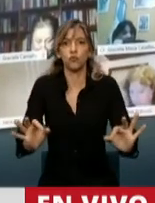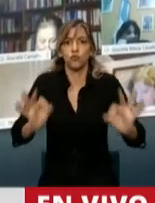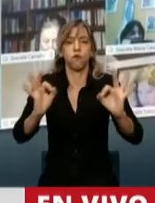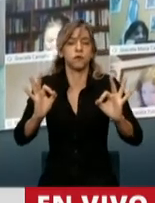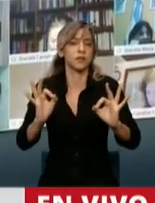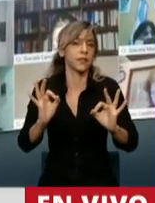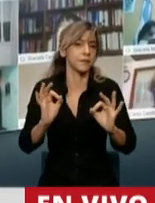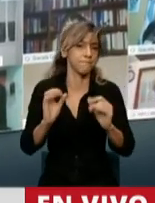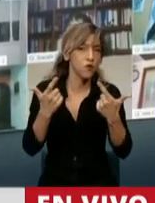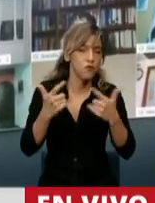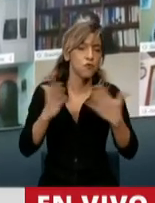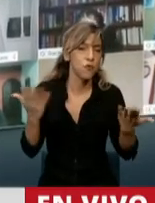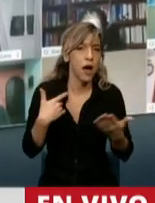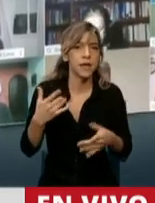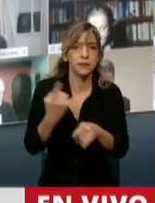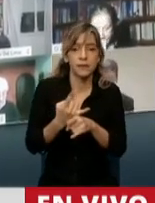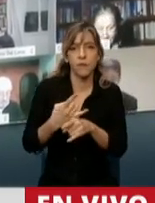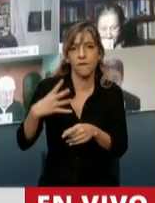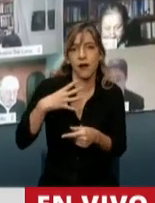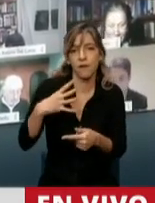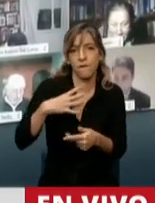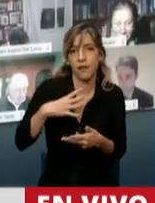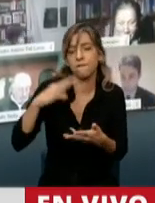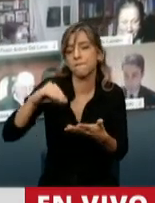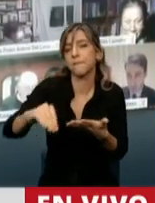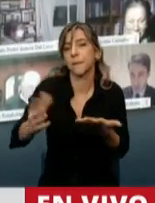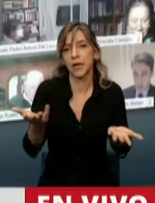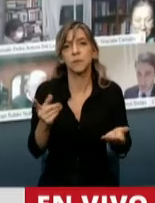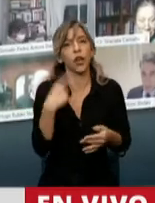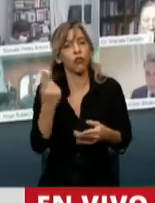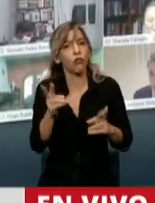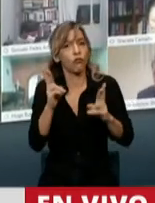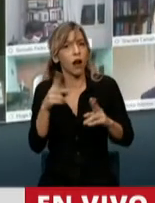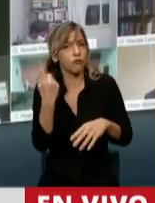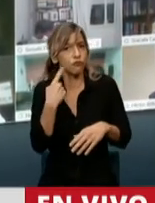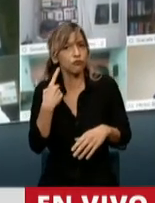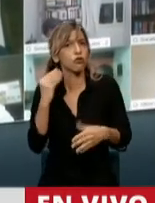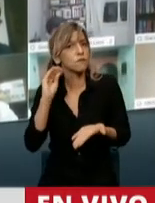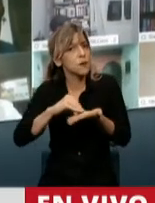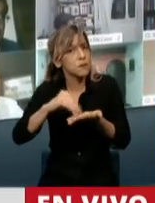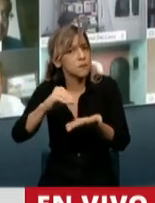las distintas medidas que se llevan adelante, pero que realmente podamos profundizar y sostenerlo, me parece absolutamente...